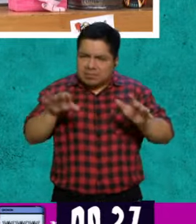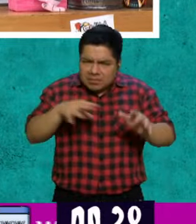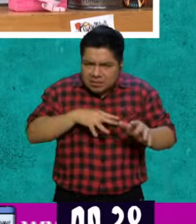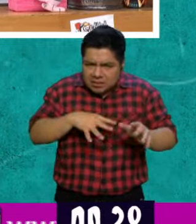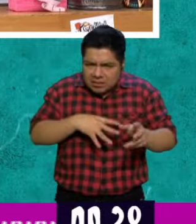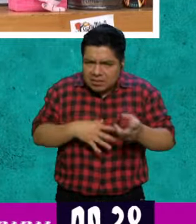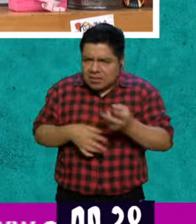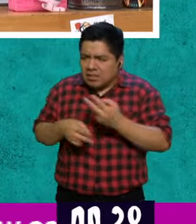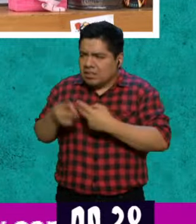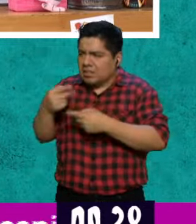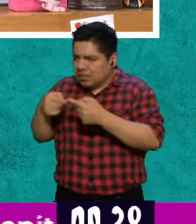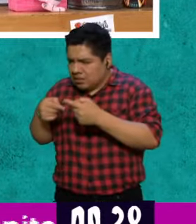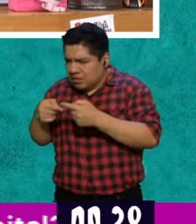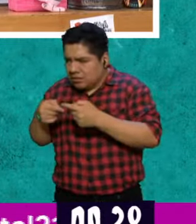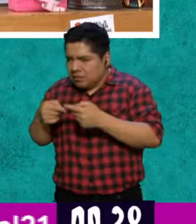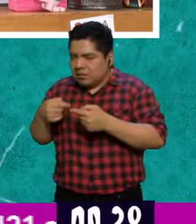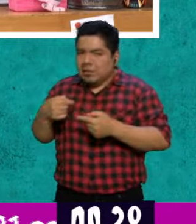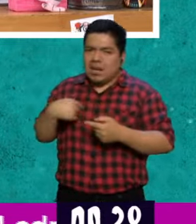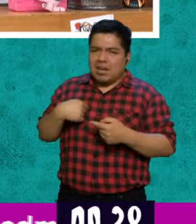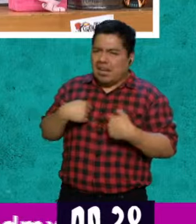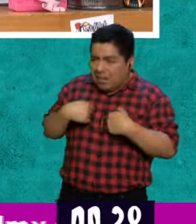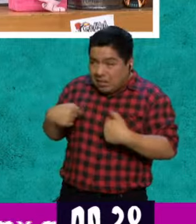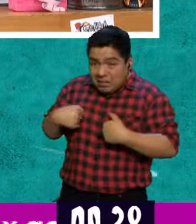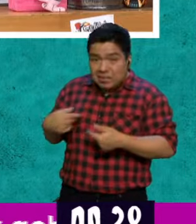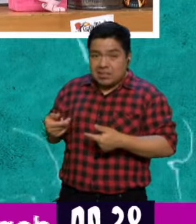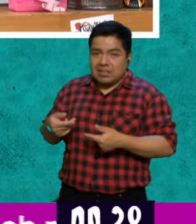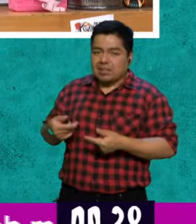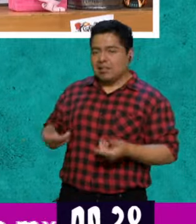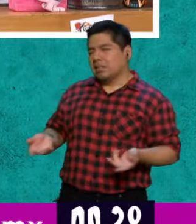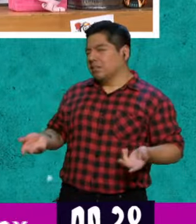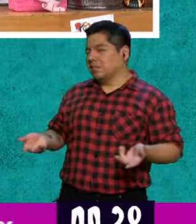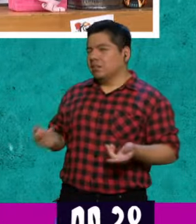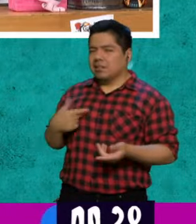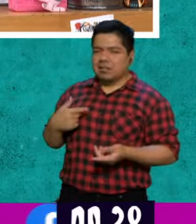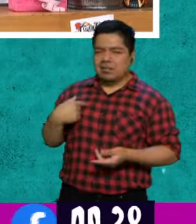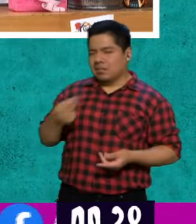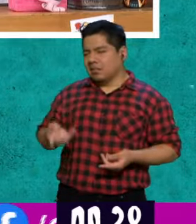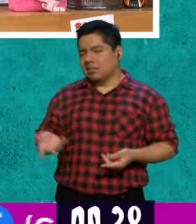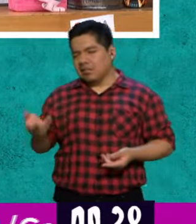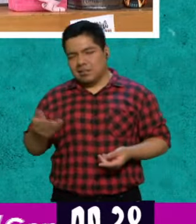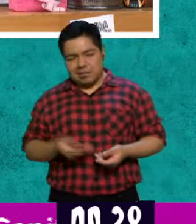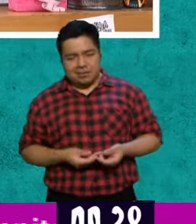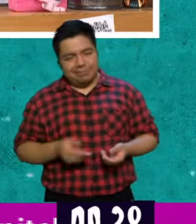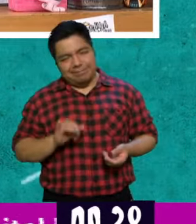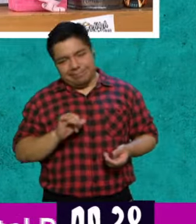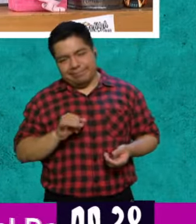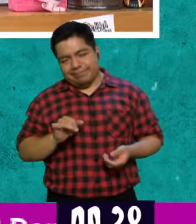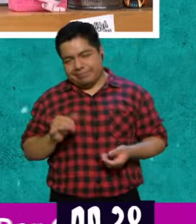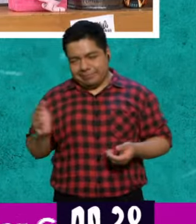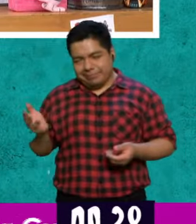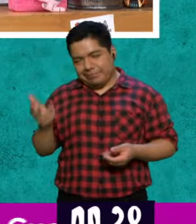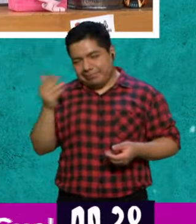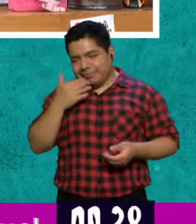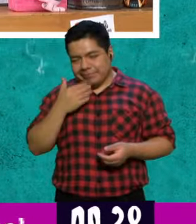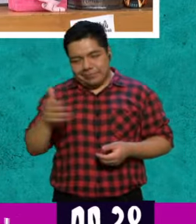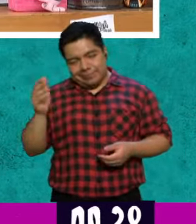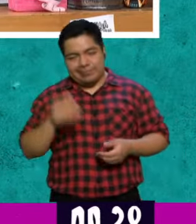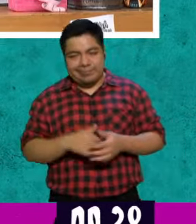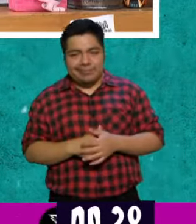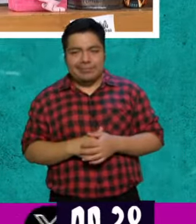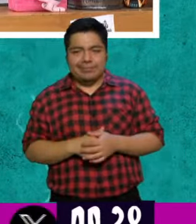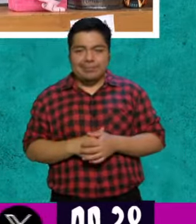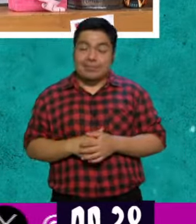semana pasada... venir a balconearme, Berenice. Pues sí, no me dejaste hacer mi lujita ahí con Jesús Arias, qué barbaridad.